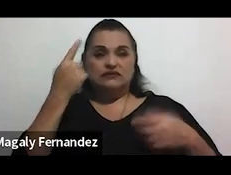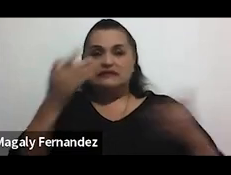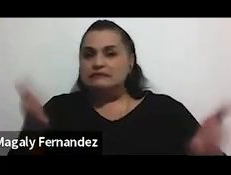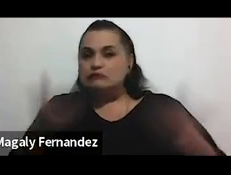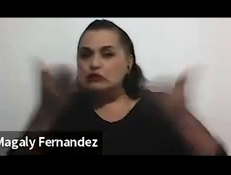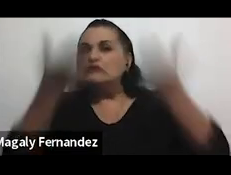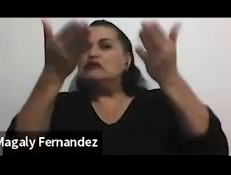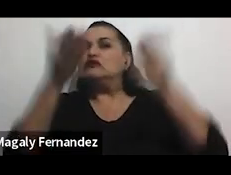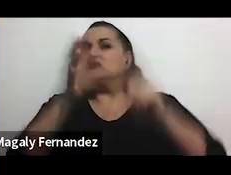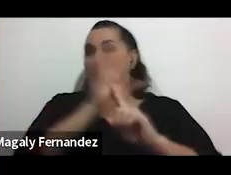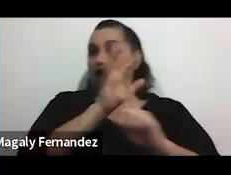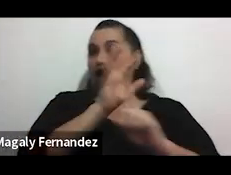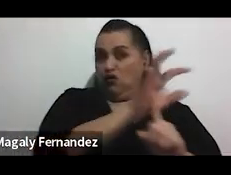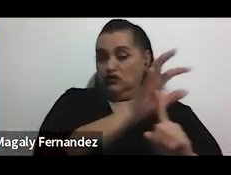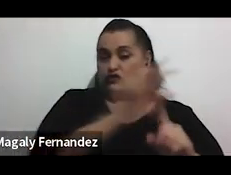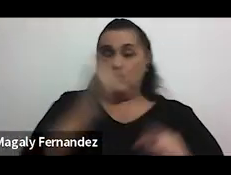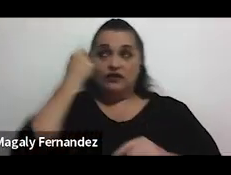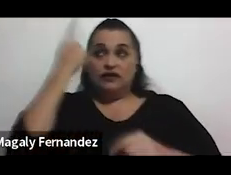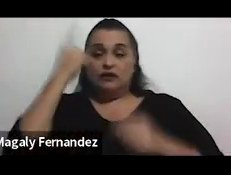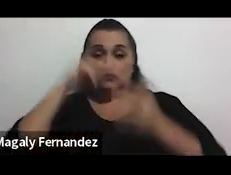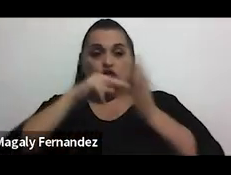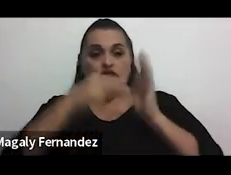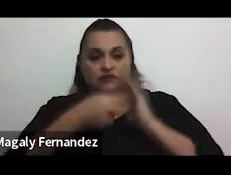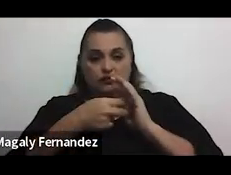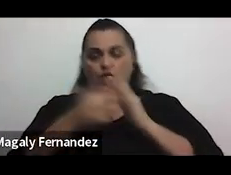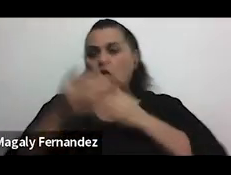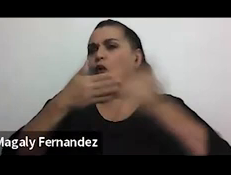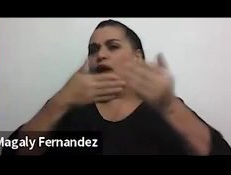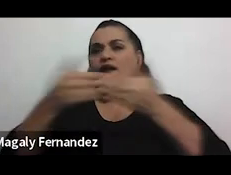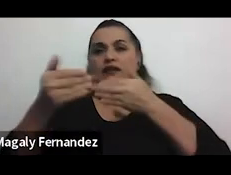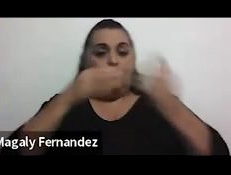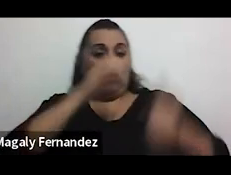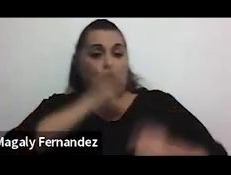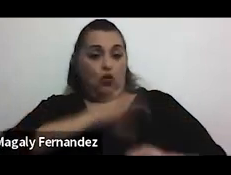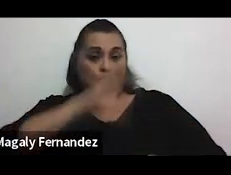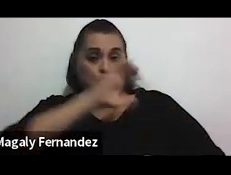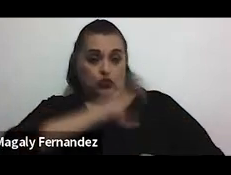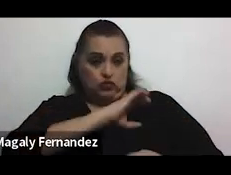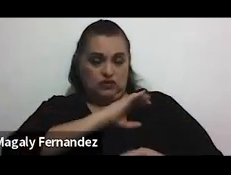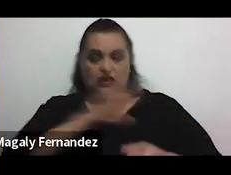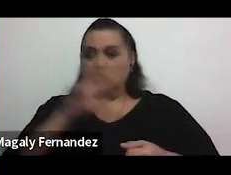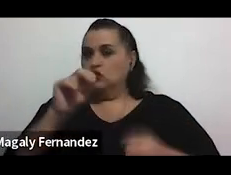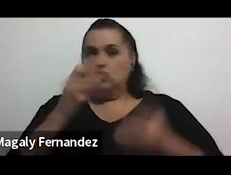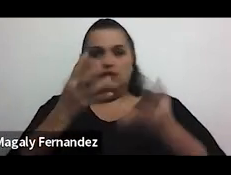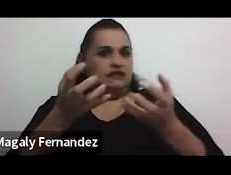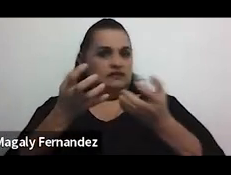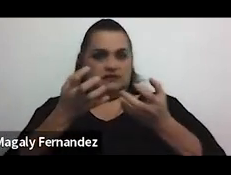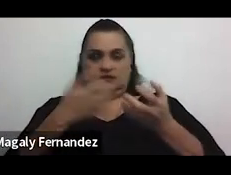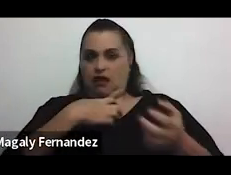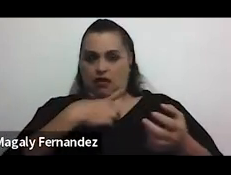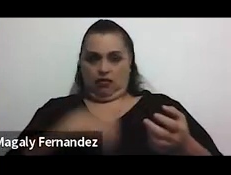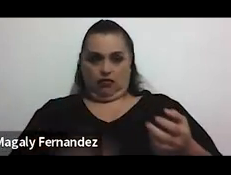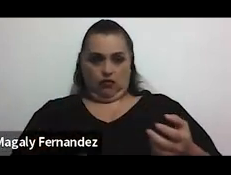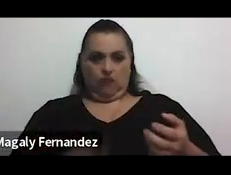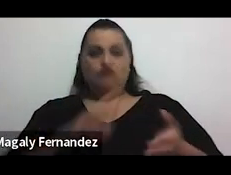acoso, entendemos este concepto como cualquier comportamiento no deseado, claramente, es